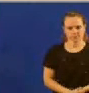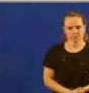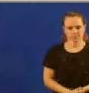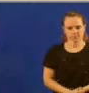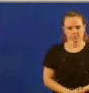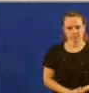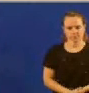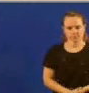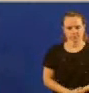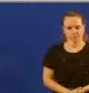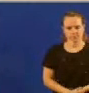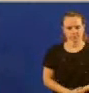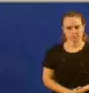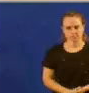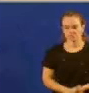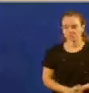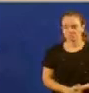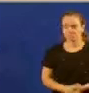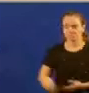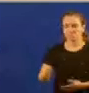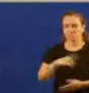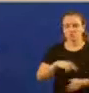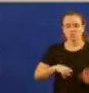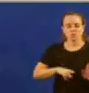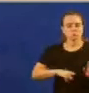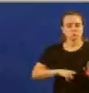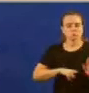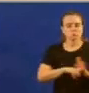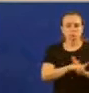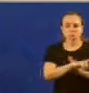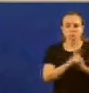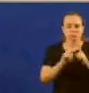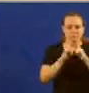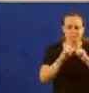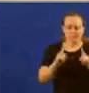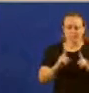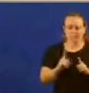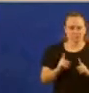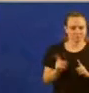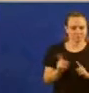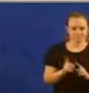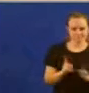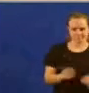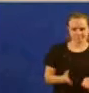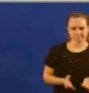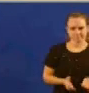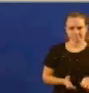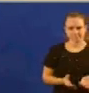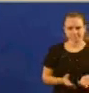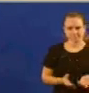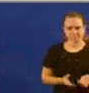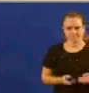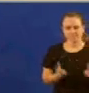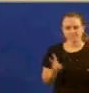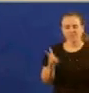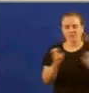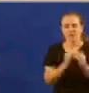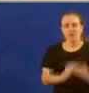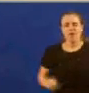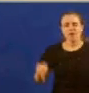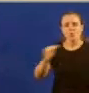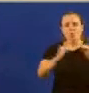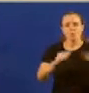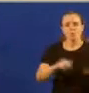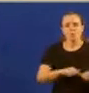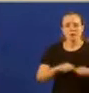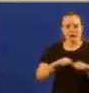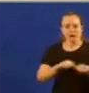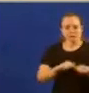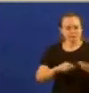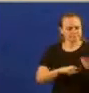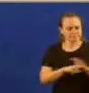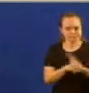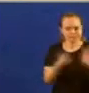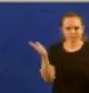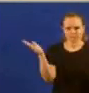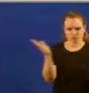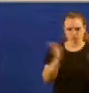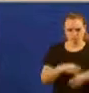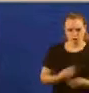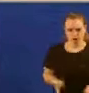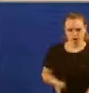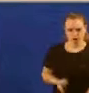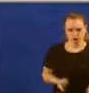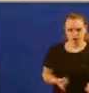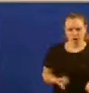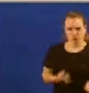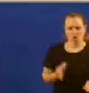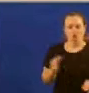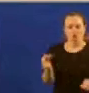Tampouco van avanzar vostedes neste ano tampouco avanzaron vostedes neste ano na igualdade de xénero ou no tratamento non